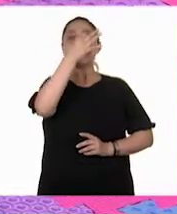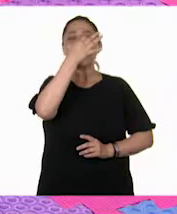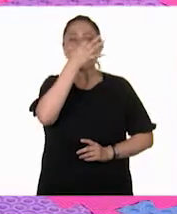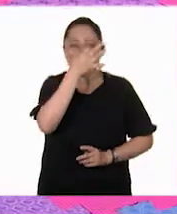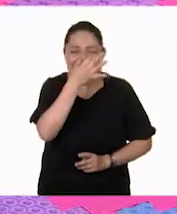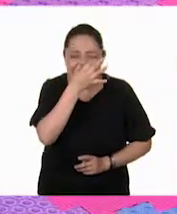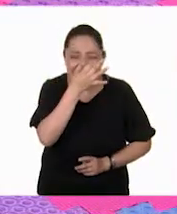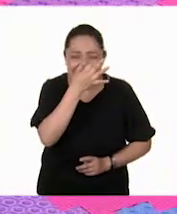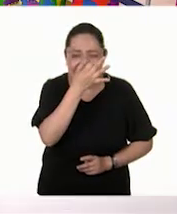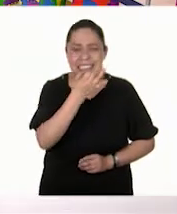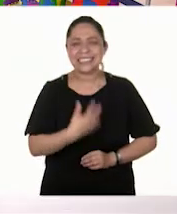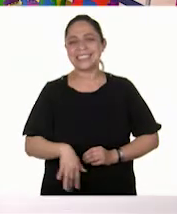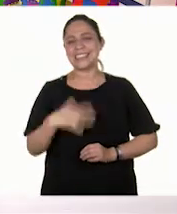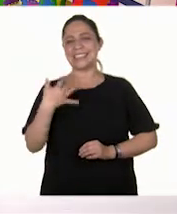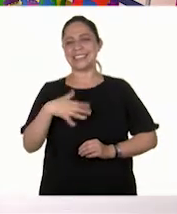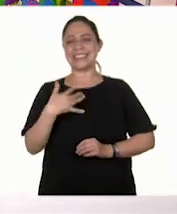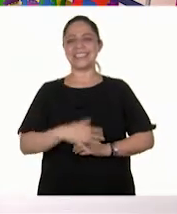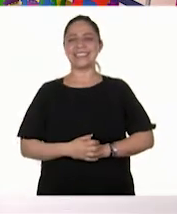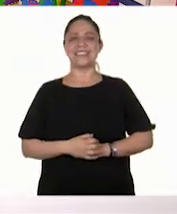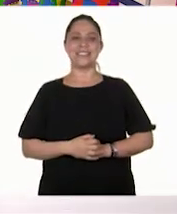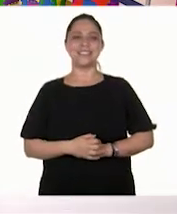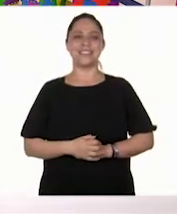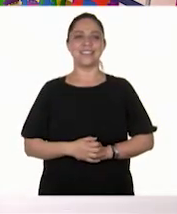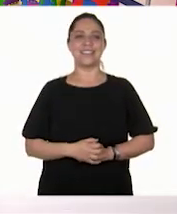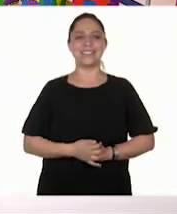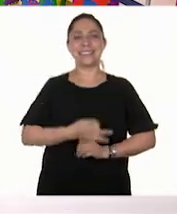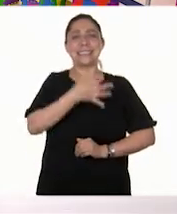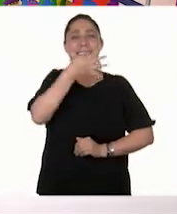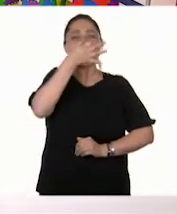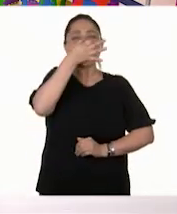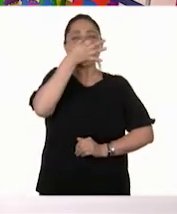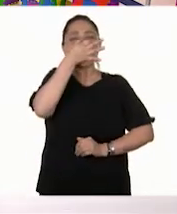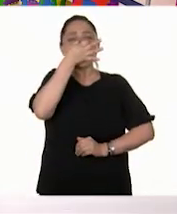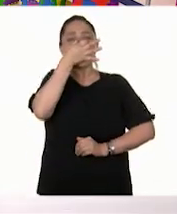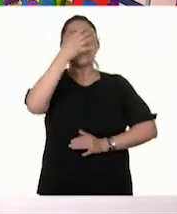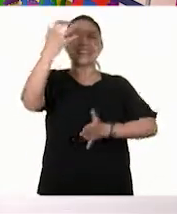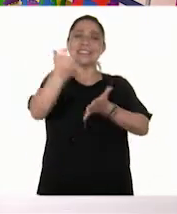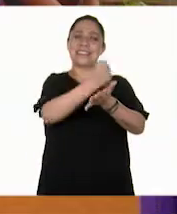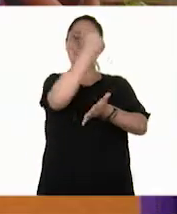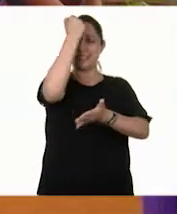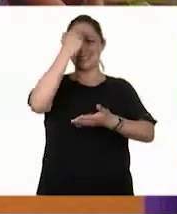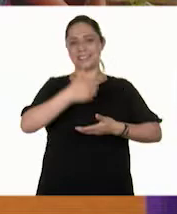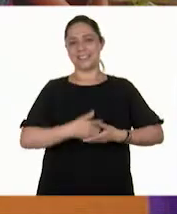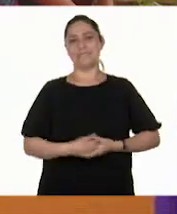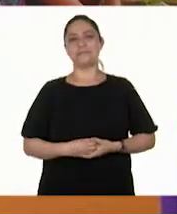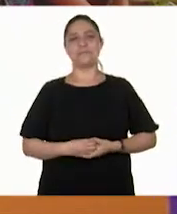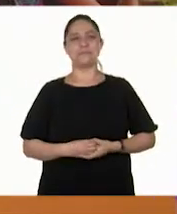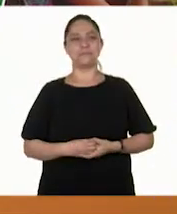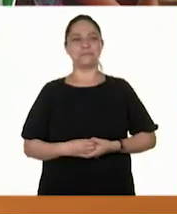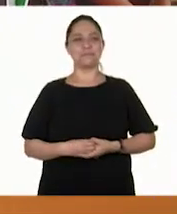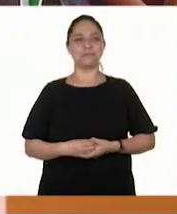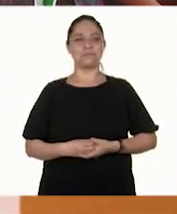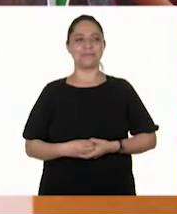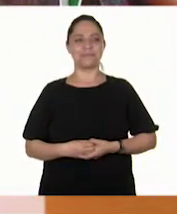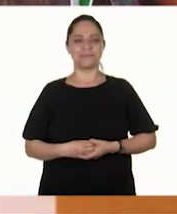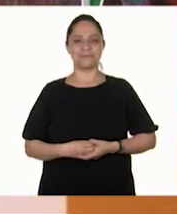Estamos tan... pero tan cerca de ganar. Bueno, está bien.